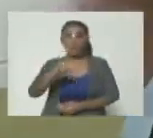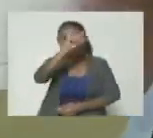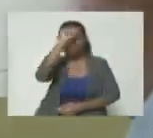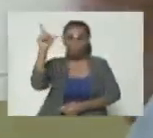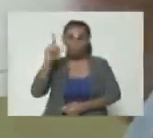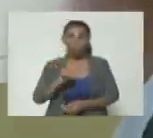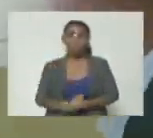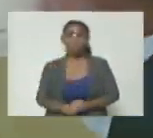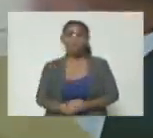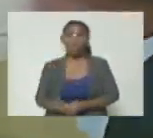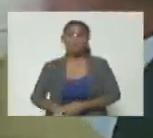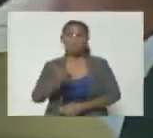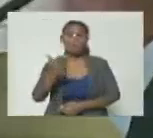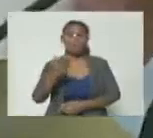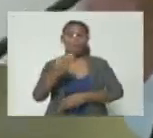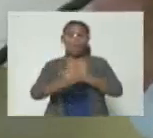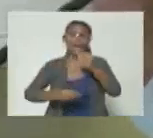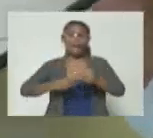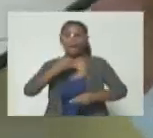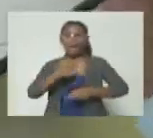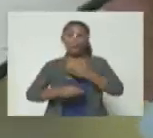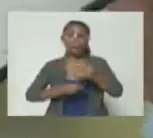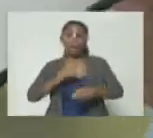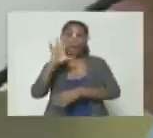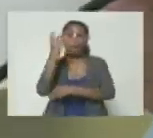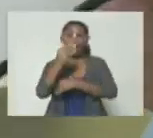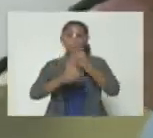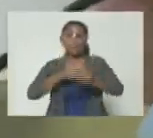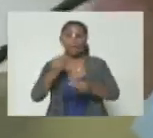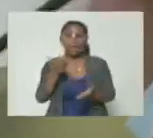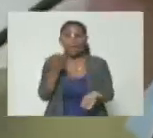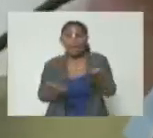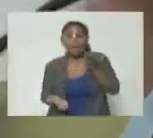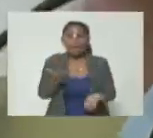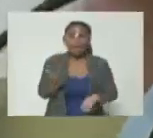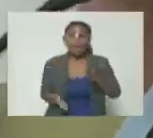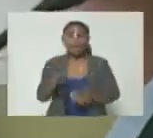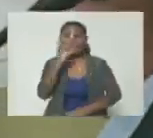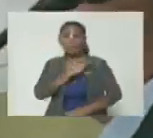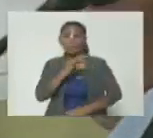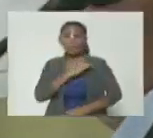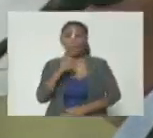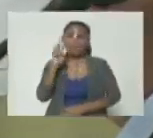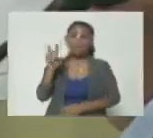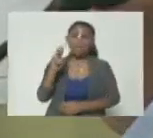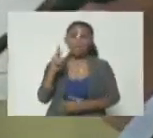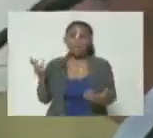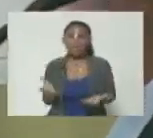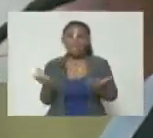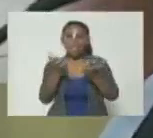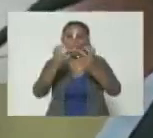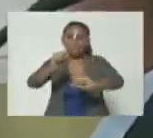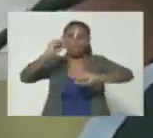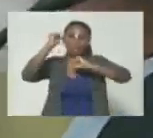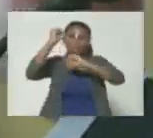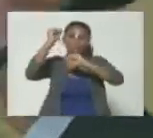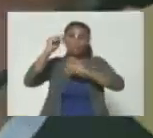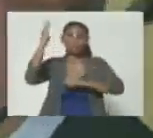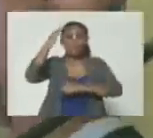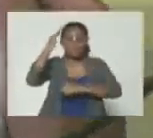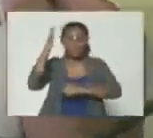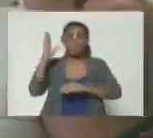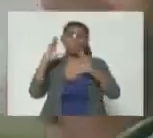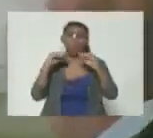importante que tengamos éxito en lograr el desequilibrio social y ver si se enciende la mecha de las protestas sabes que lo hemos